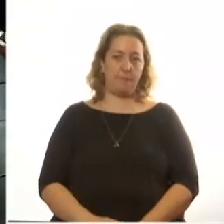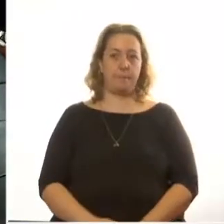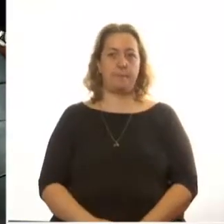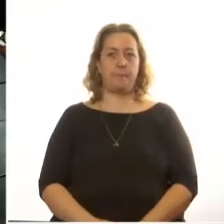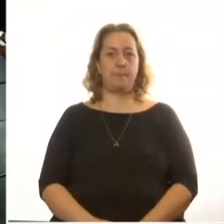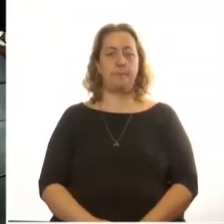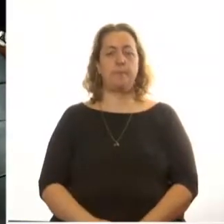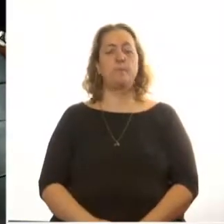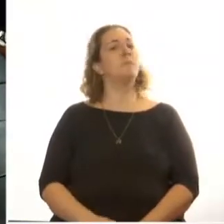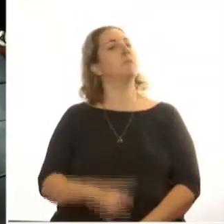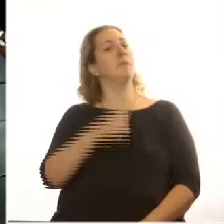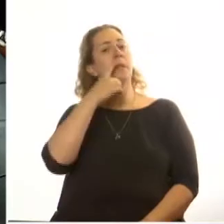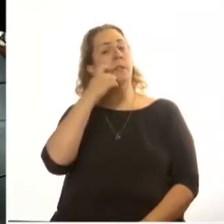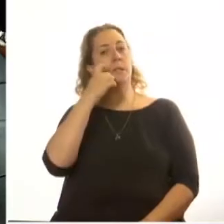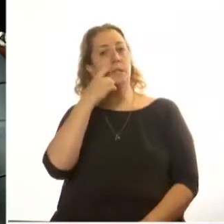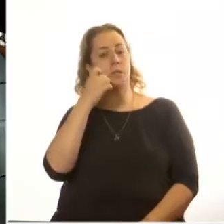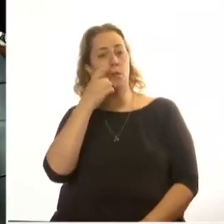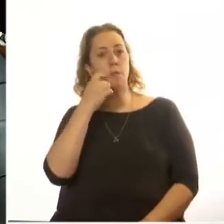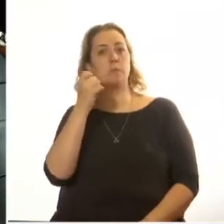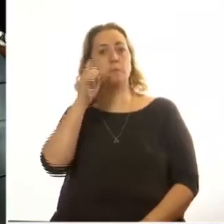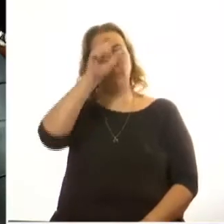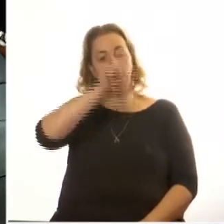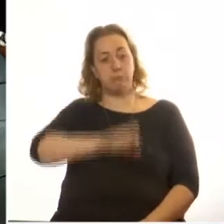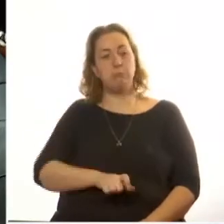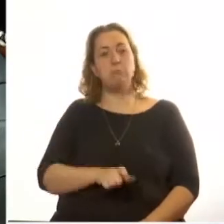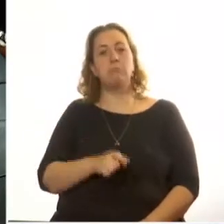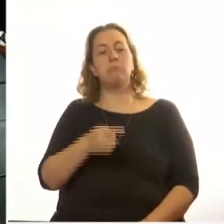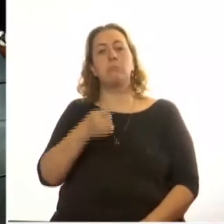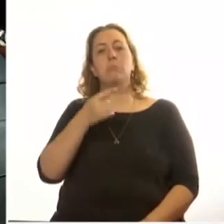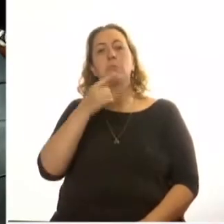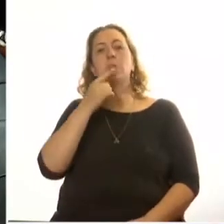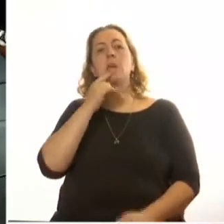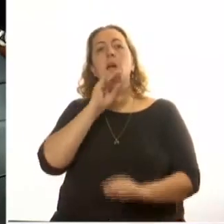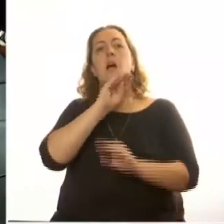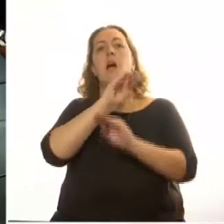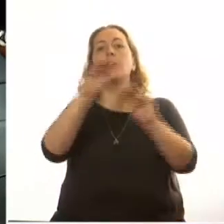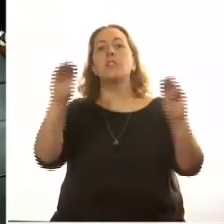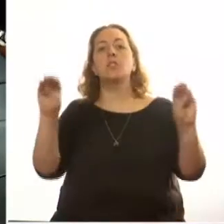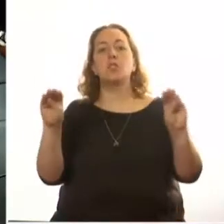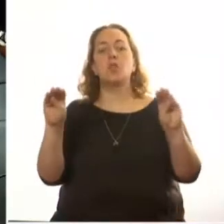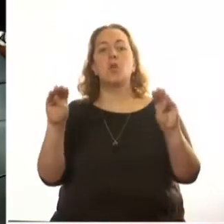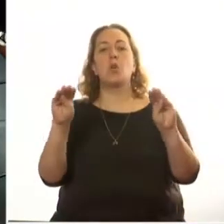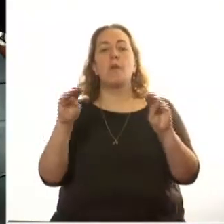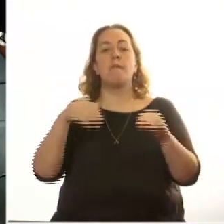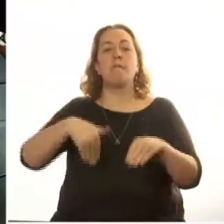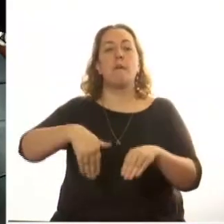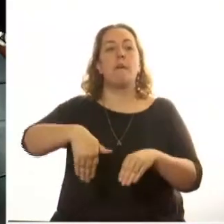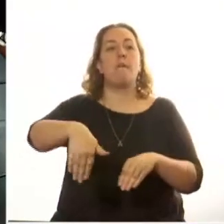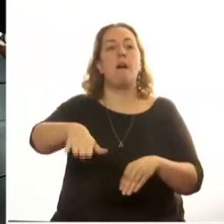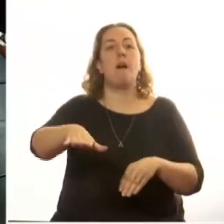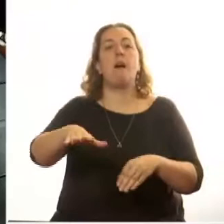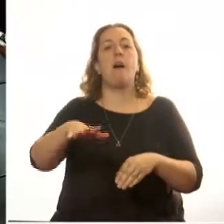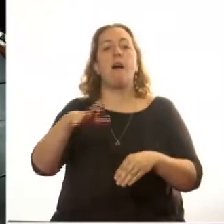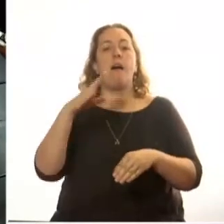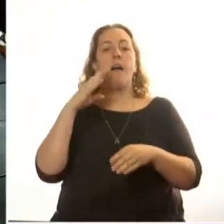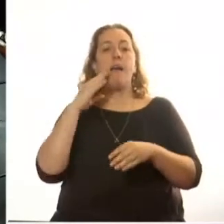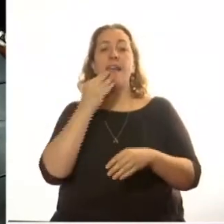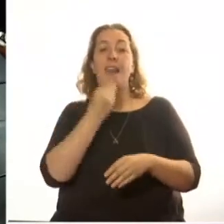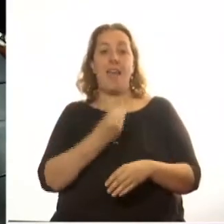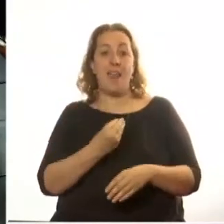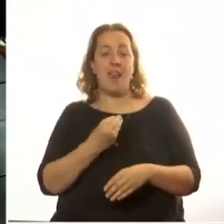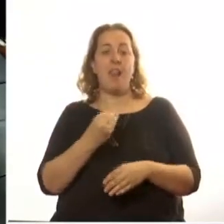Ahmadinejad anunció en ese momento la pronta desaparición de Israel y la duda de la